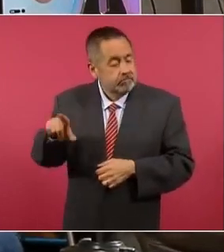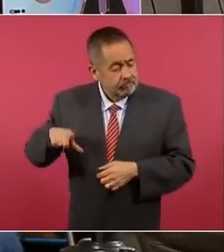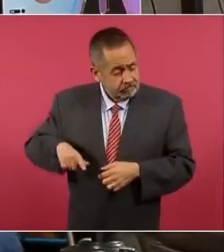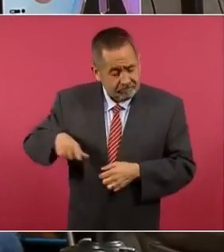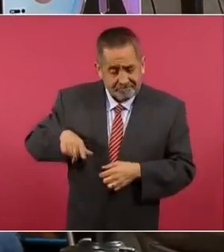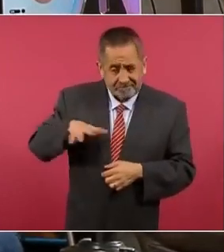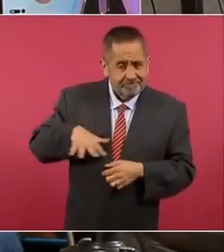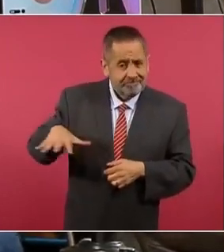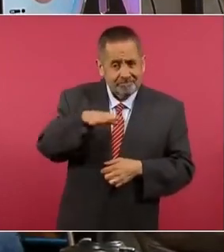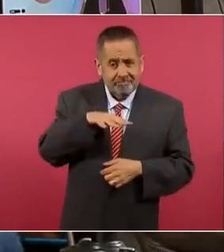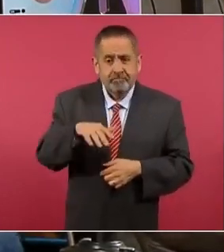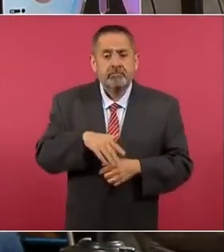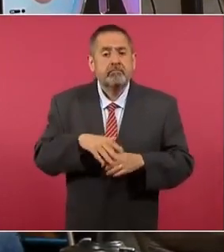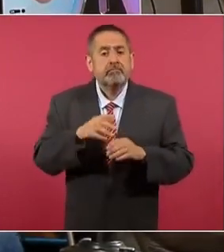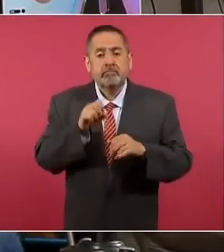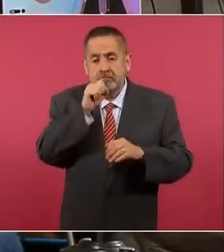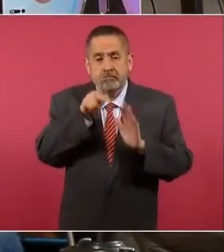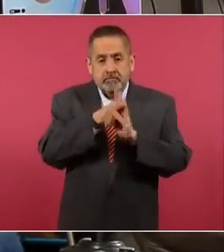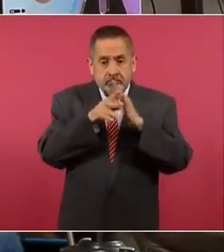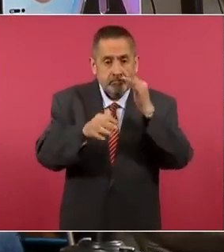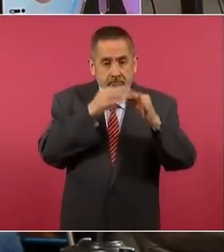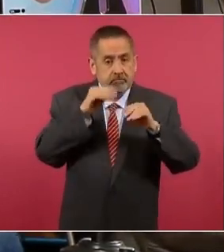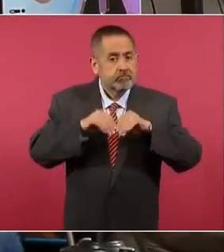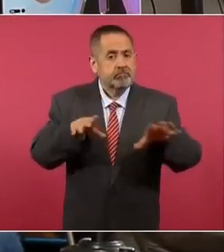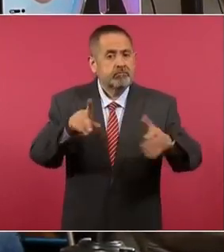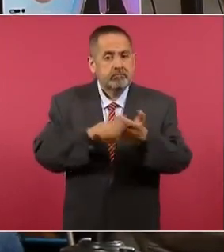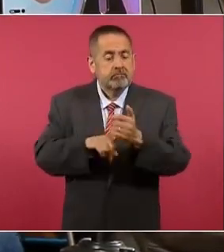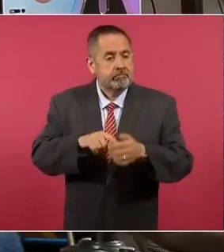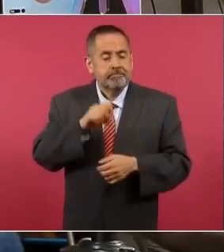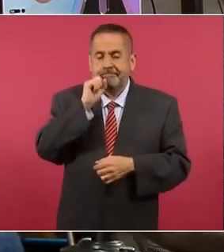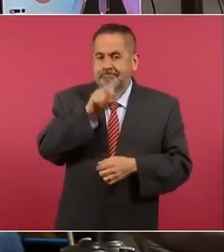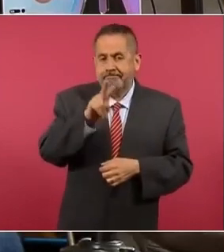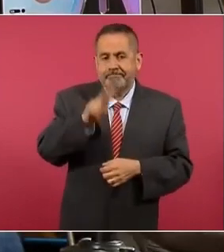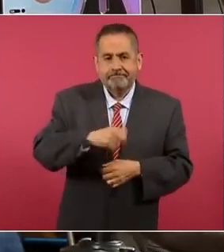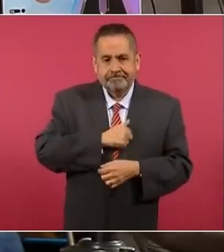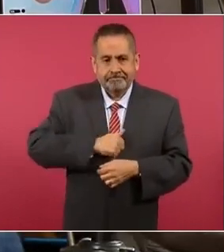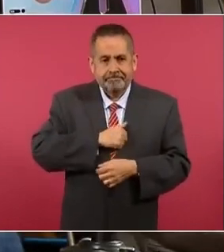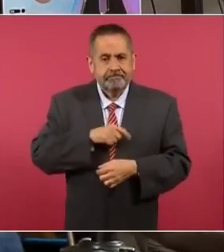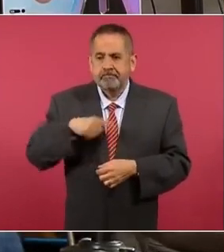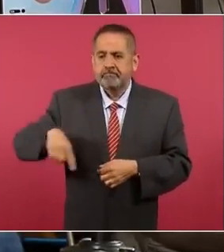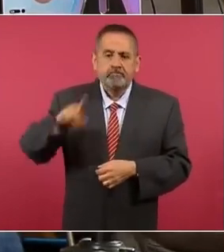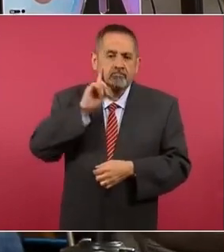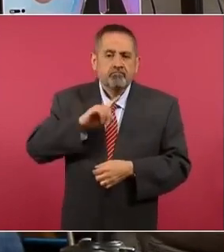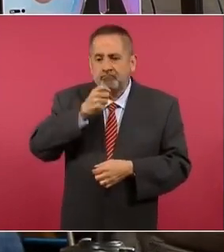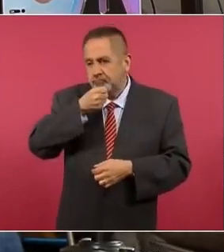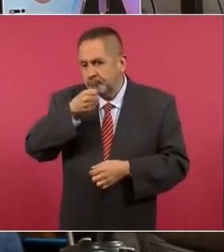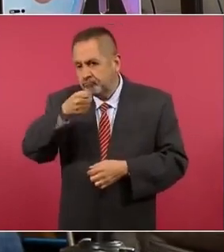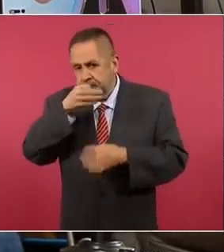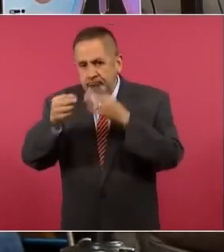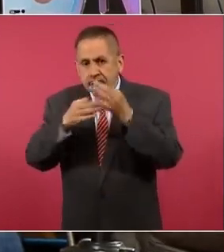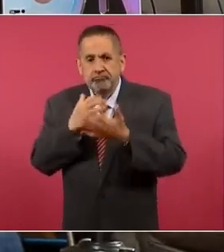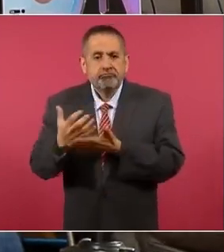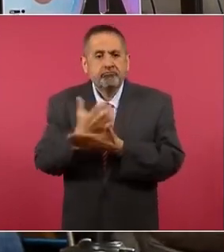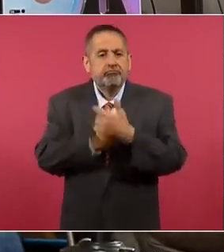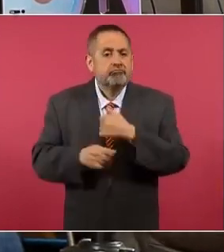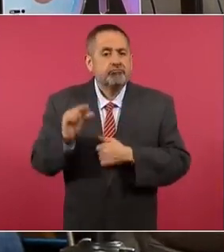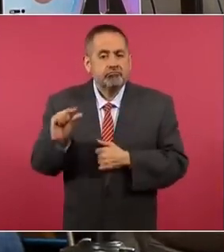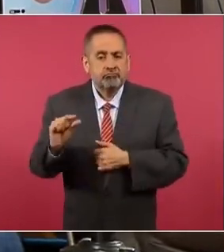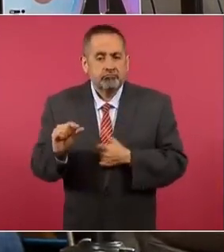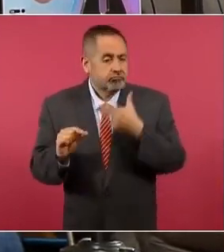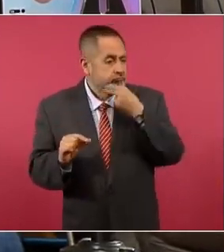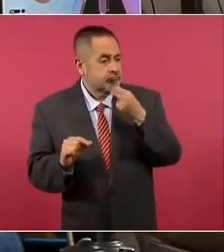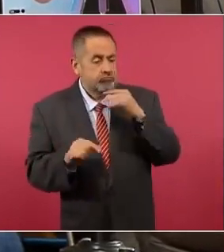Los medios de comunicación encabezan la lista, desafortunadamente las mujeres percibimos menos recursos que los hombres.